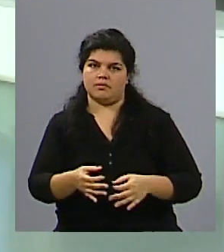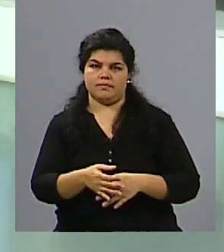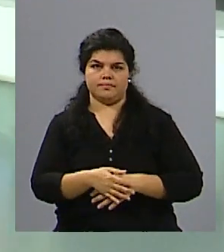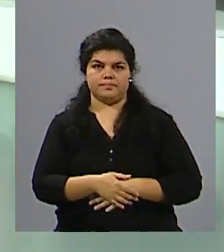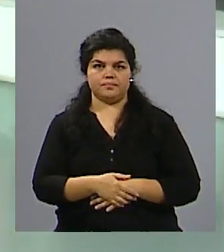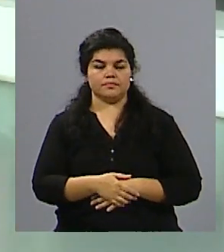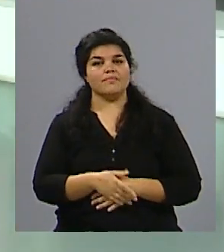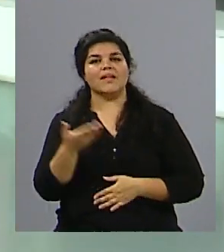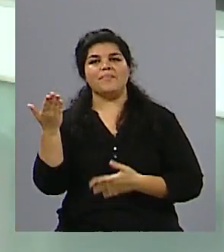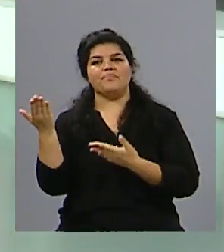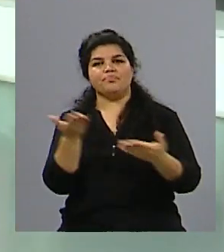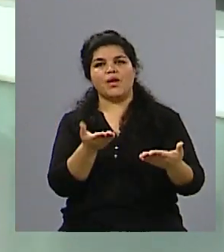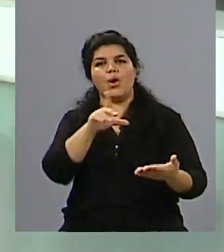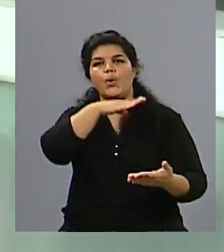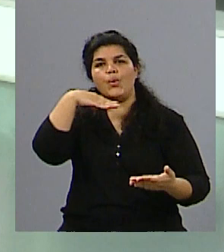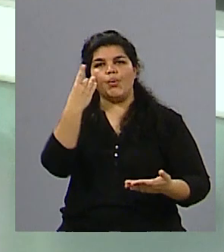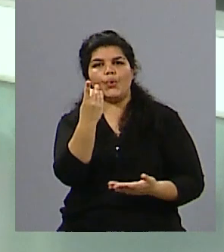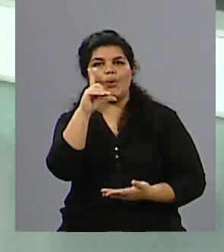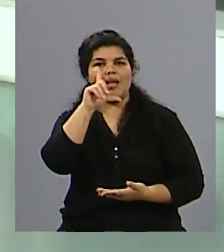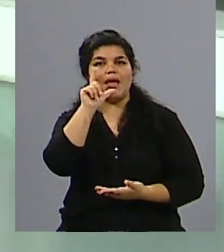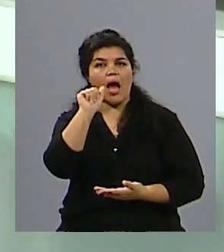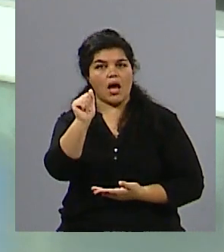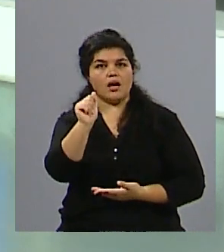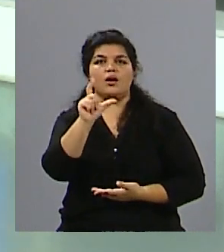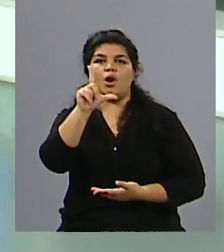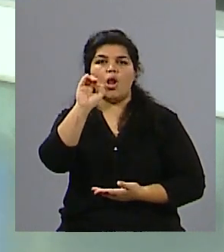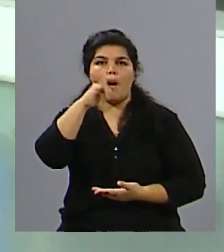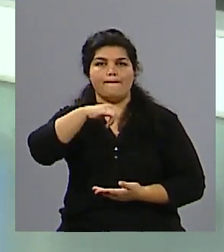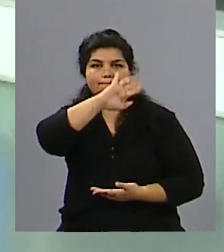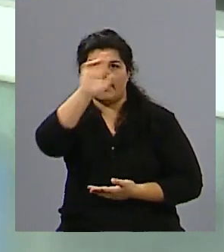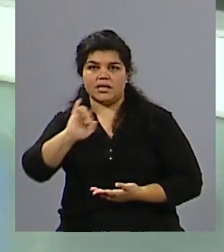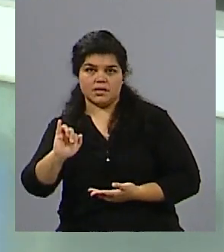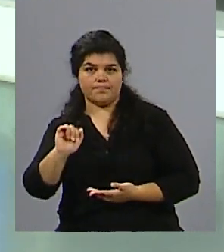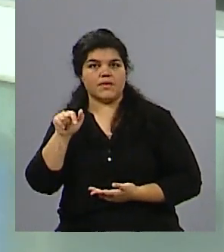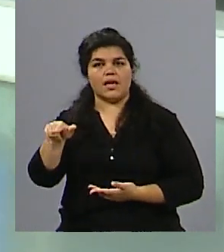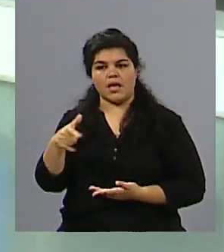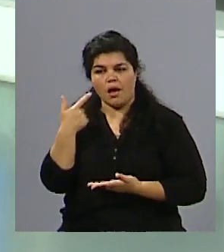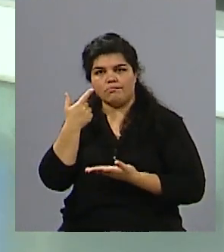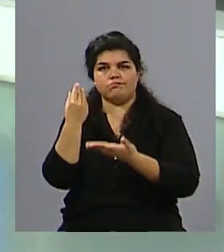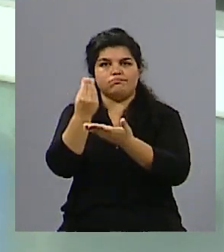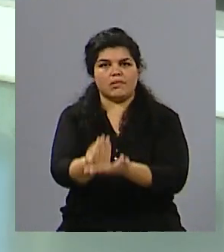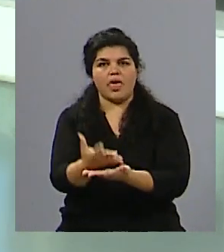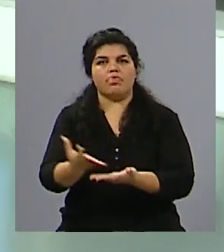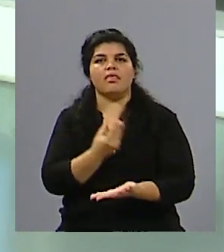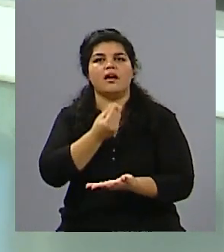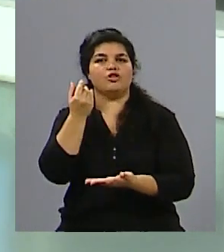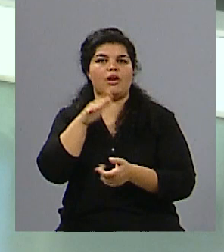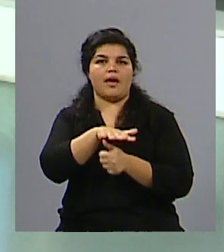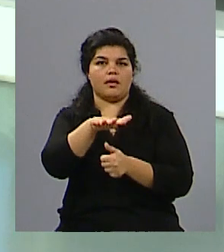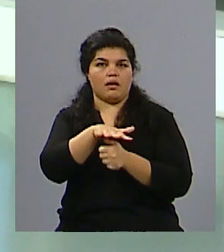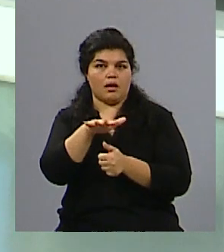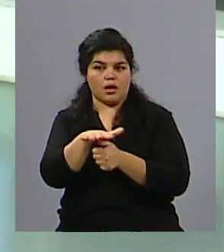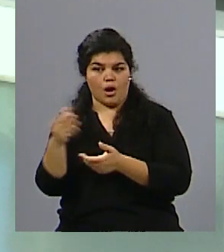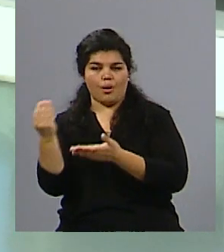Nuestra editora de género, Julia López, que fue parte de este informe, hablando de esto, de esa posibilidad y esa violencia que